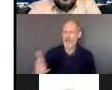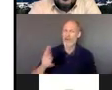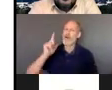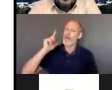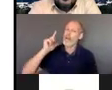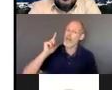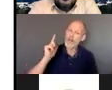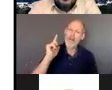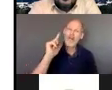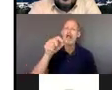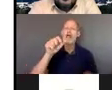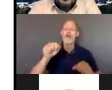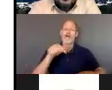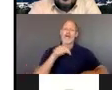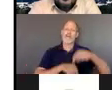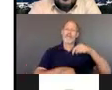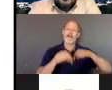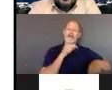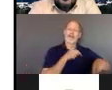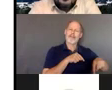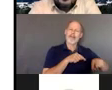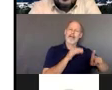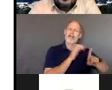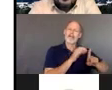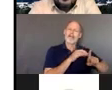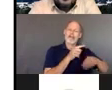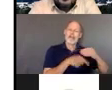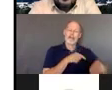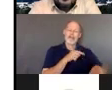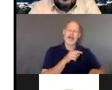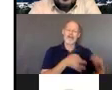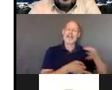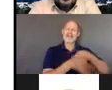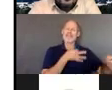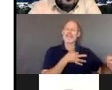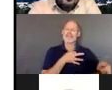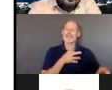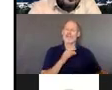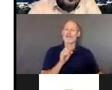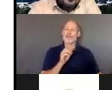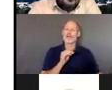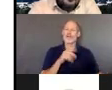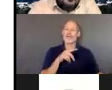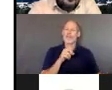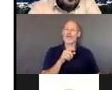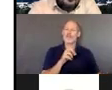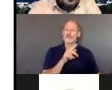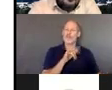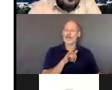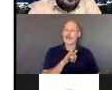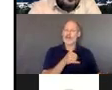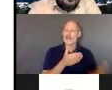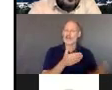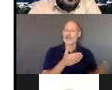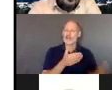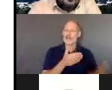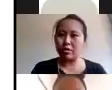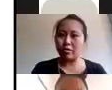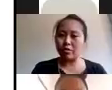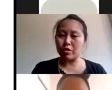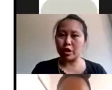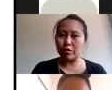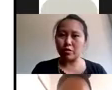compensatoria y no no nos estamos olvidando de ellas pero sí se van a necesitar más adelante y finalmente